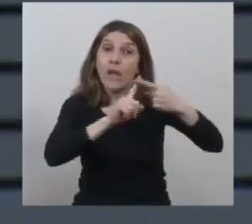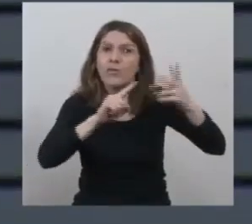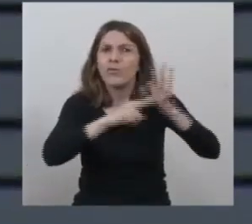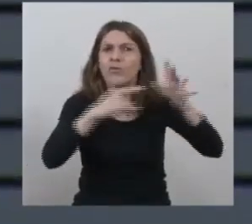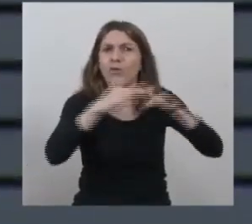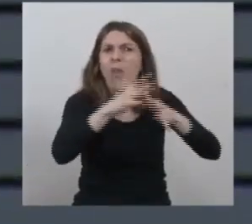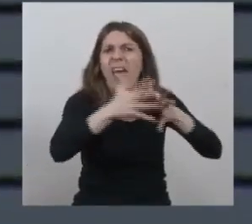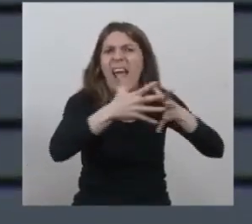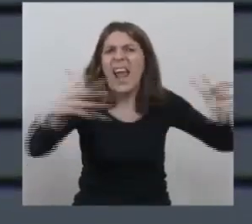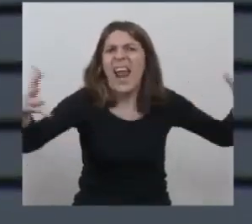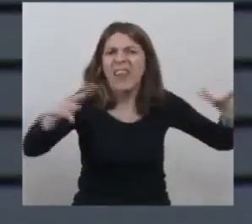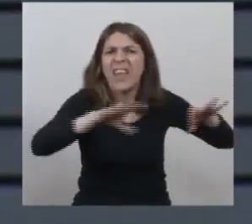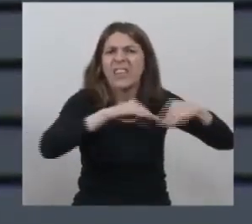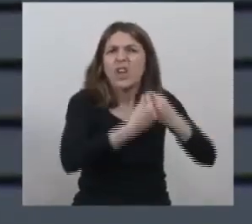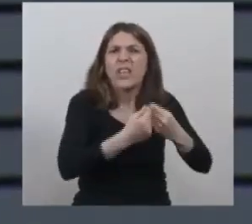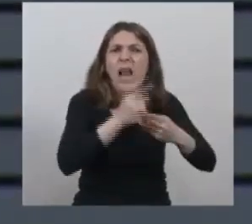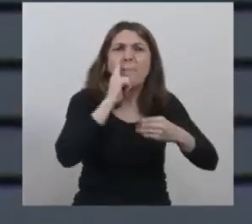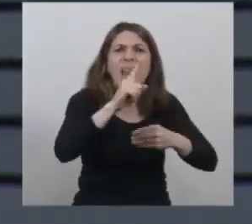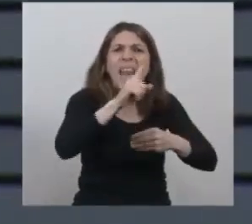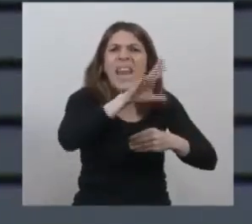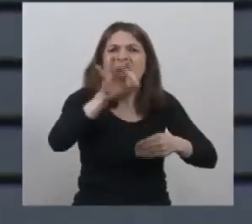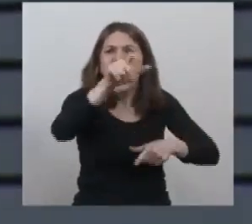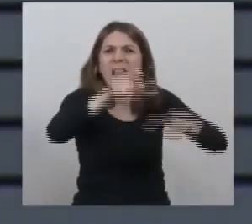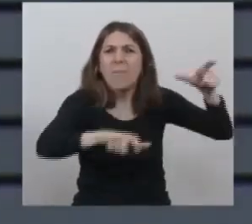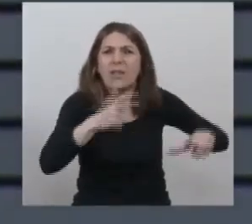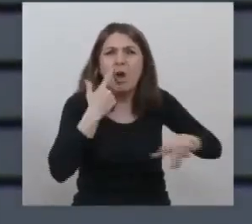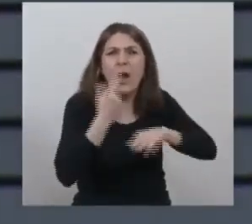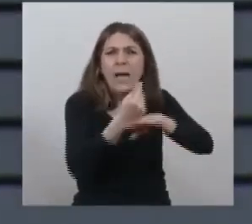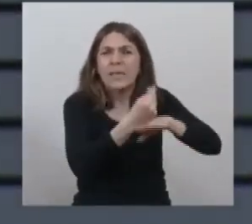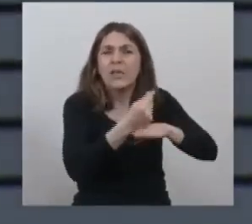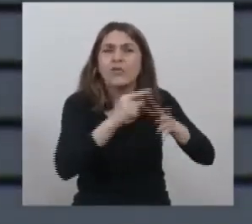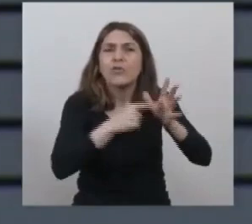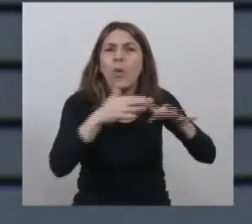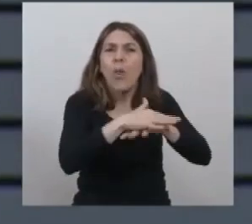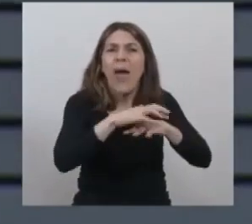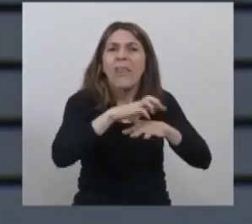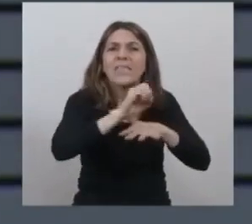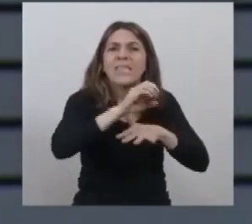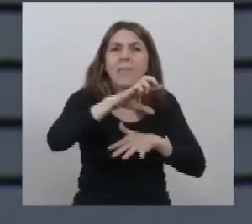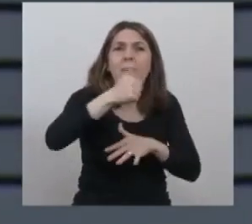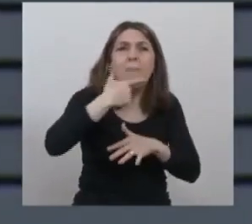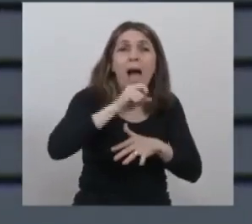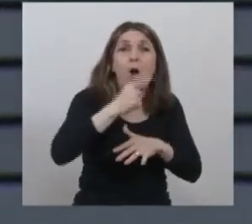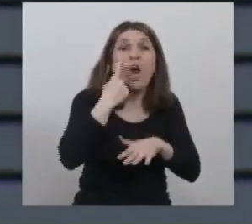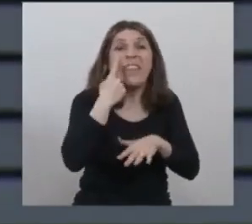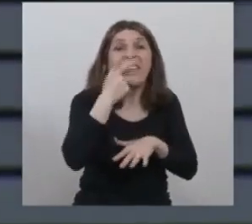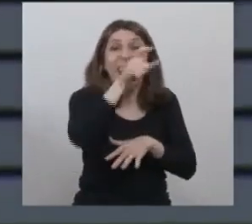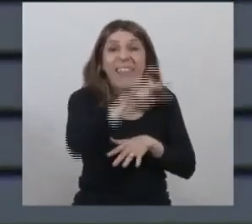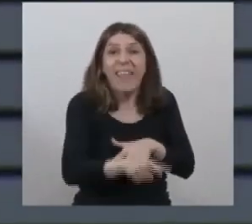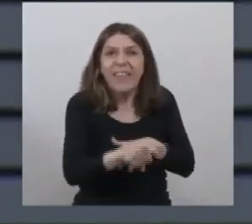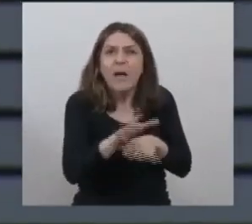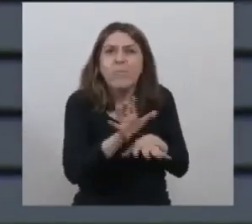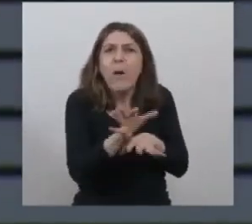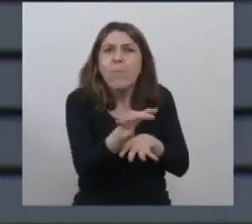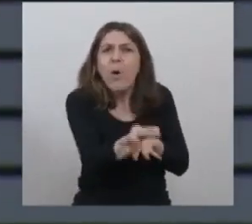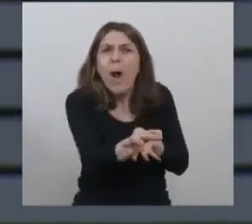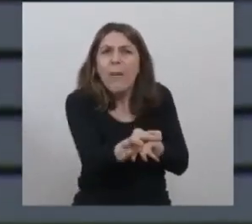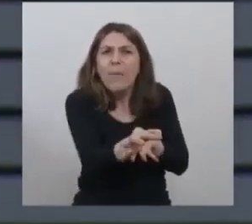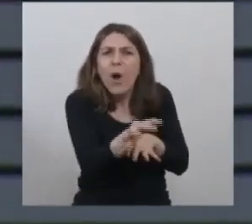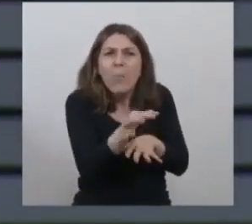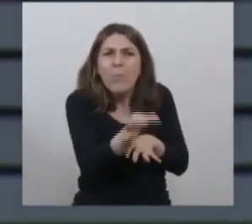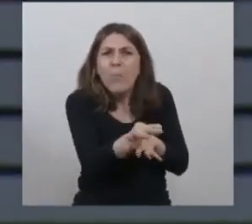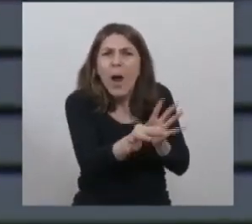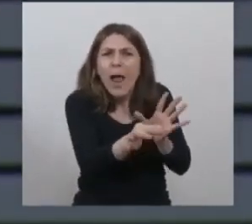grande con 1.500 habitantes. La ciudad de Pasco. Allí está el Intendente. Un pueblito. Un